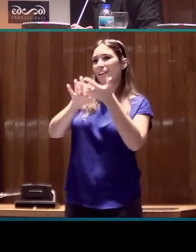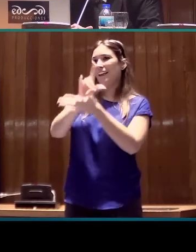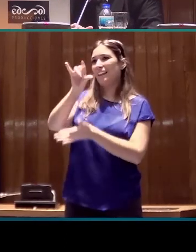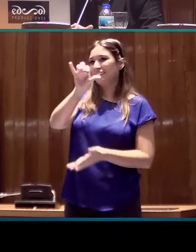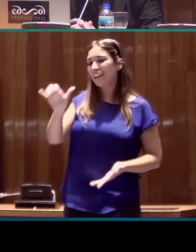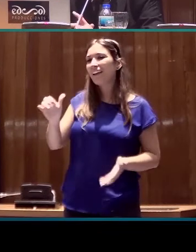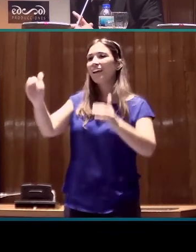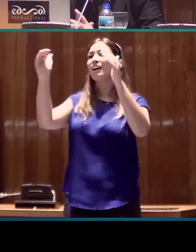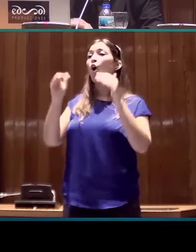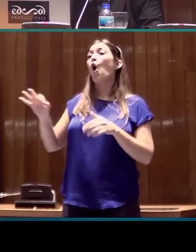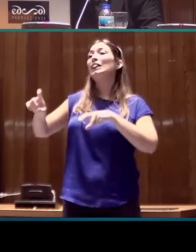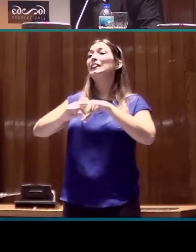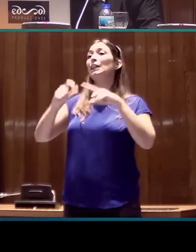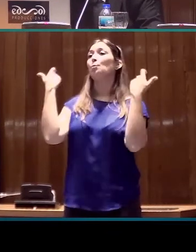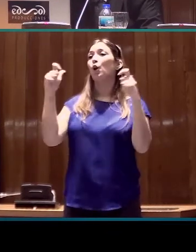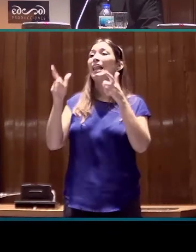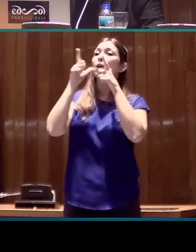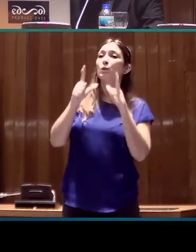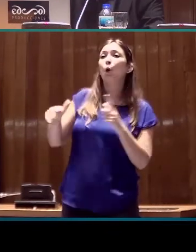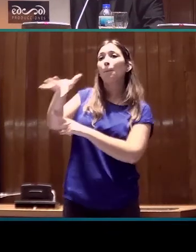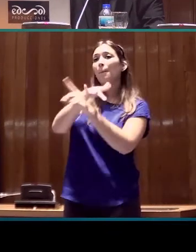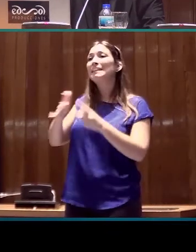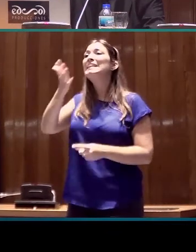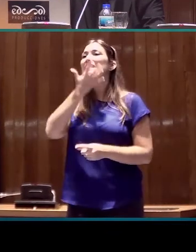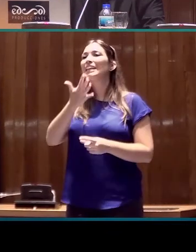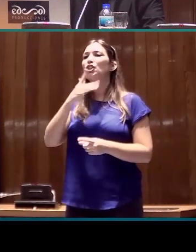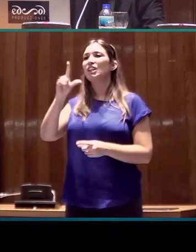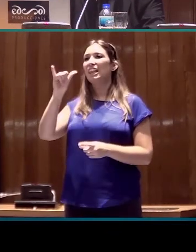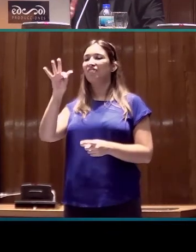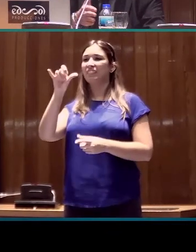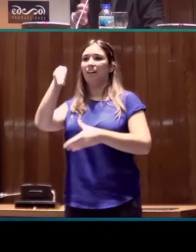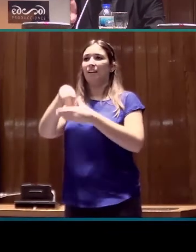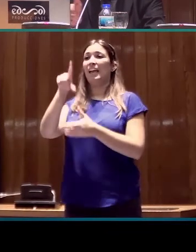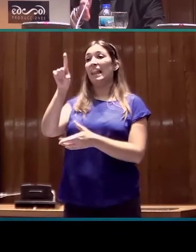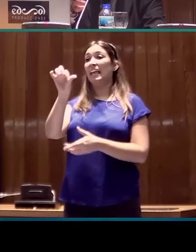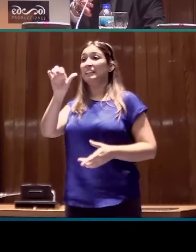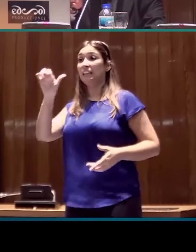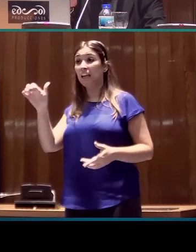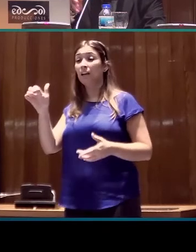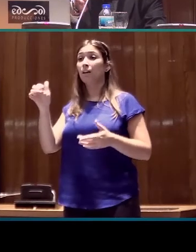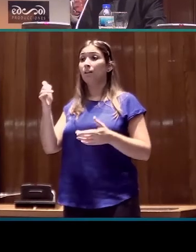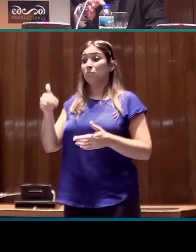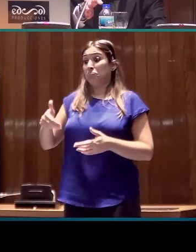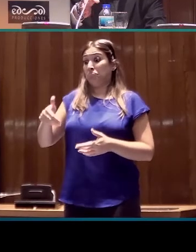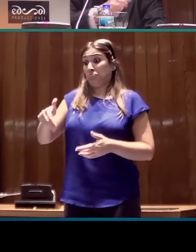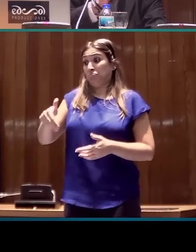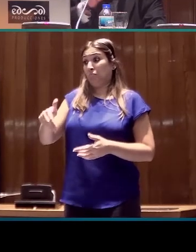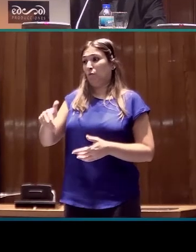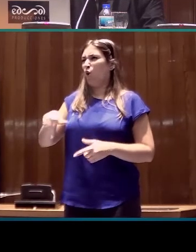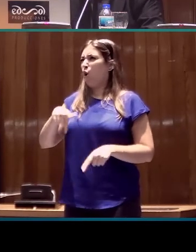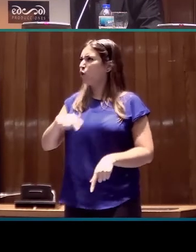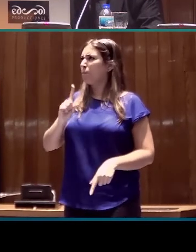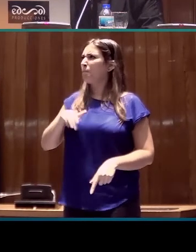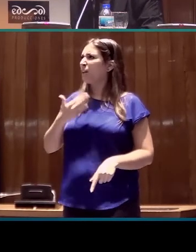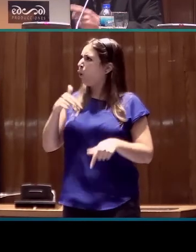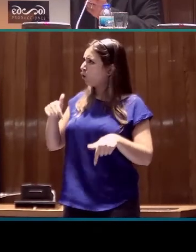española o la tipología lingüístico-pragmática de los signos lista en la LSE, que presentará dentro de… No, mañana,